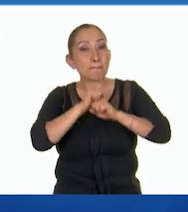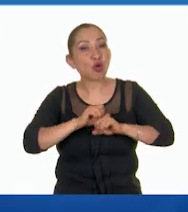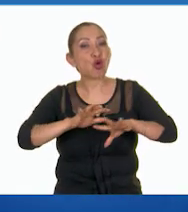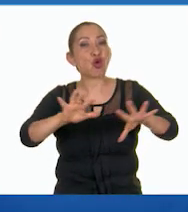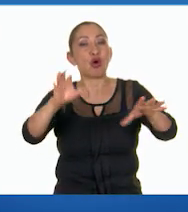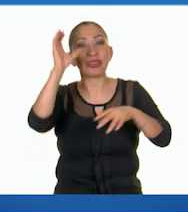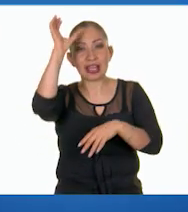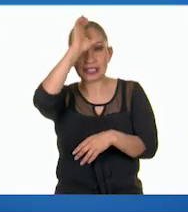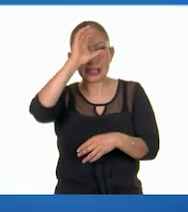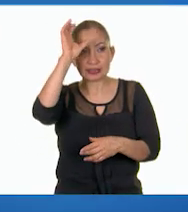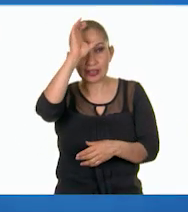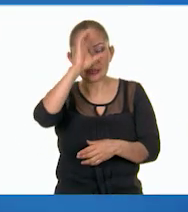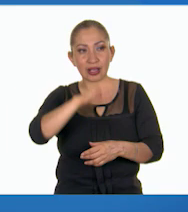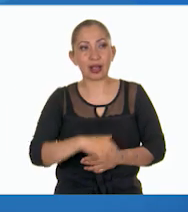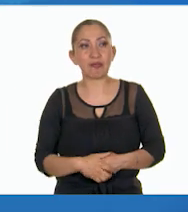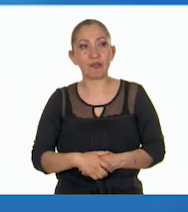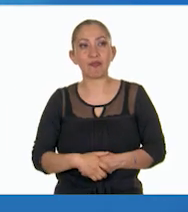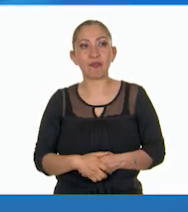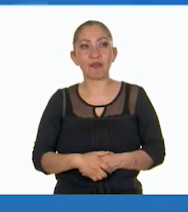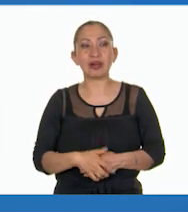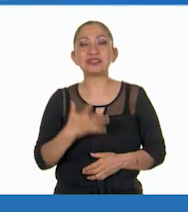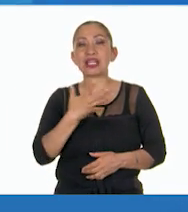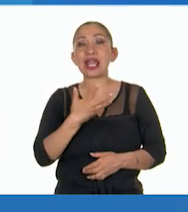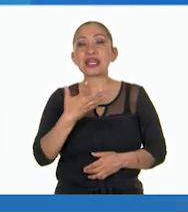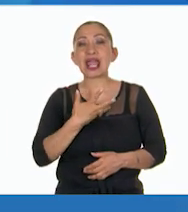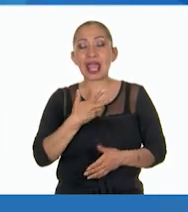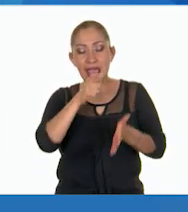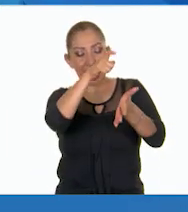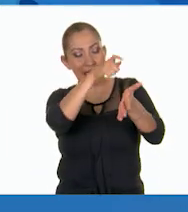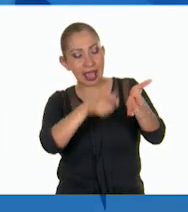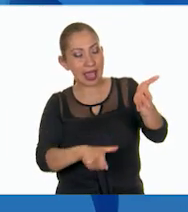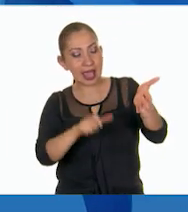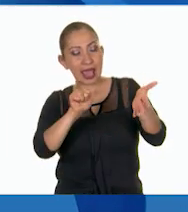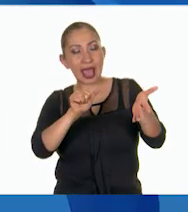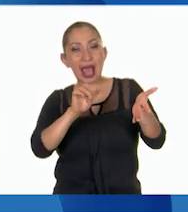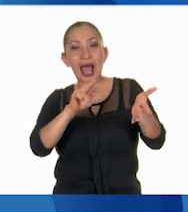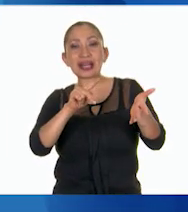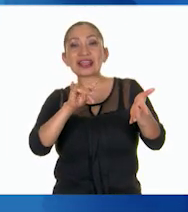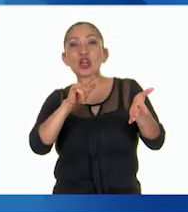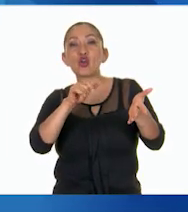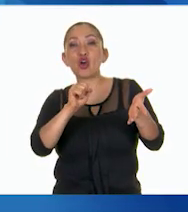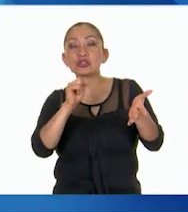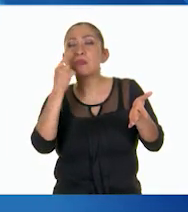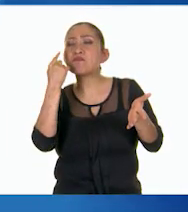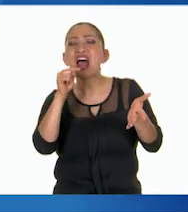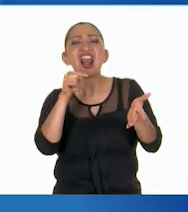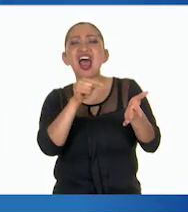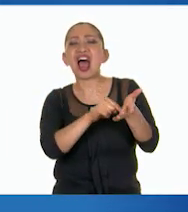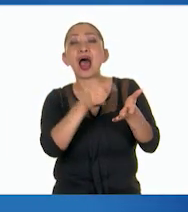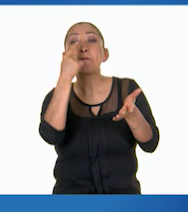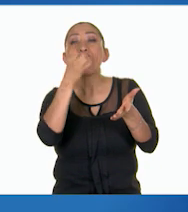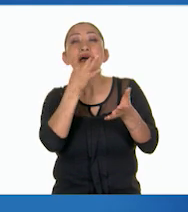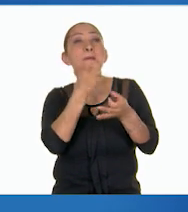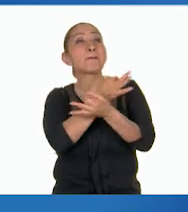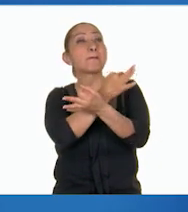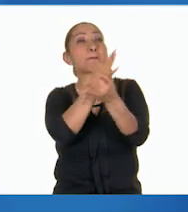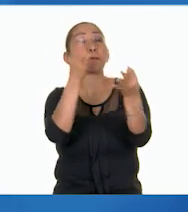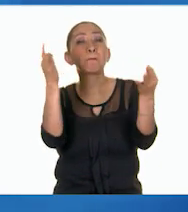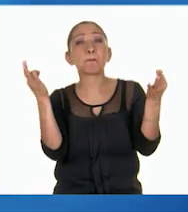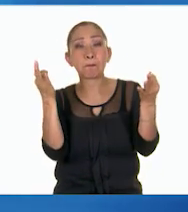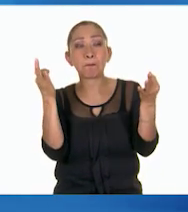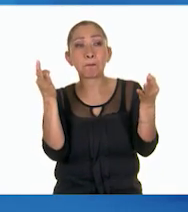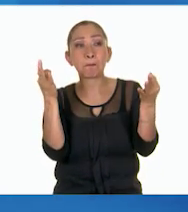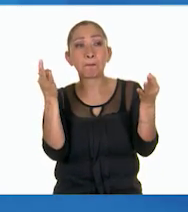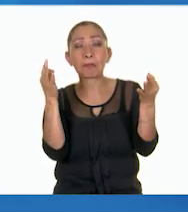científicas incluyen artículos que tienen el propósito de dar a conocer de manera